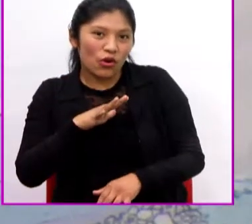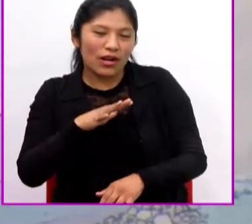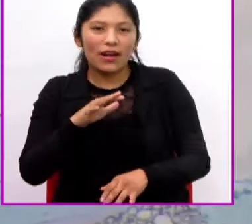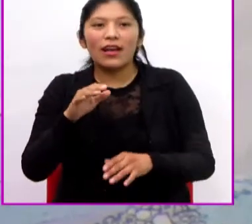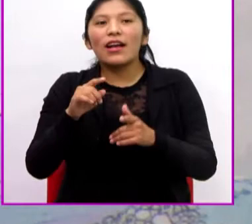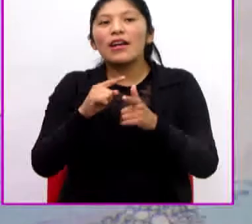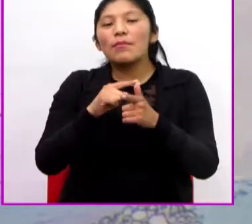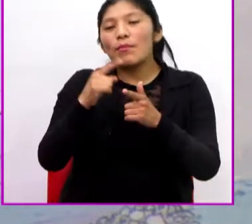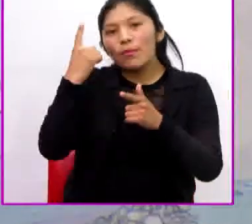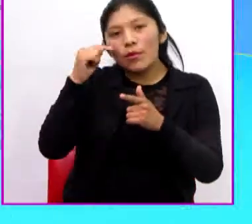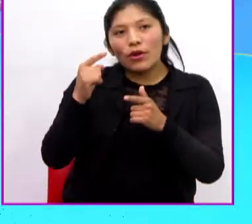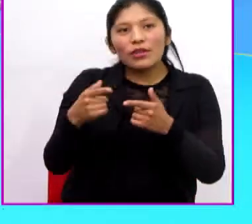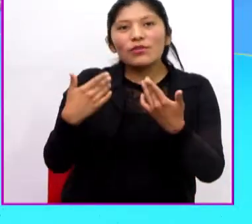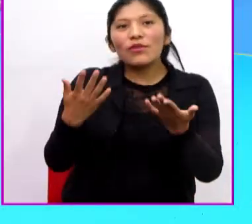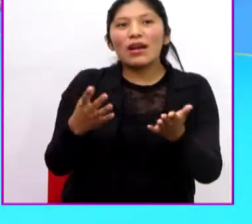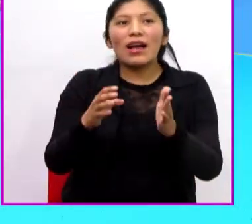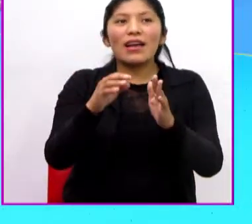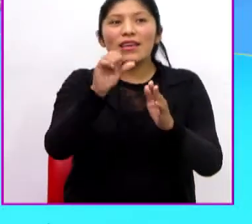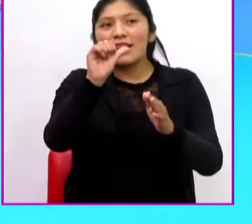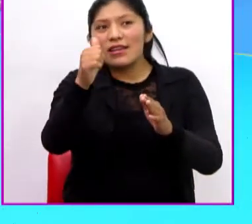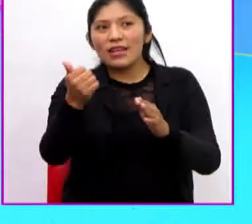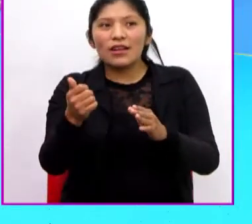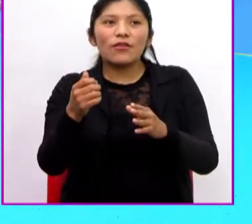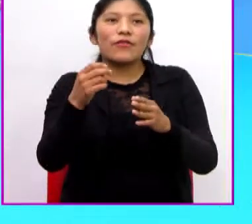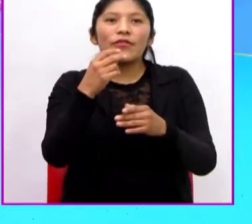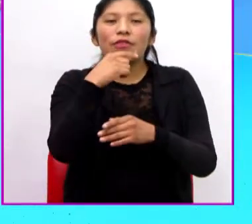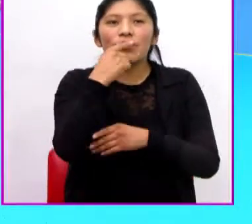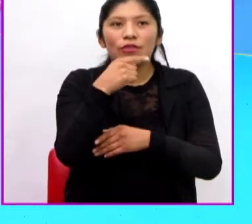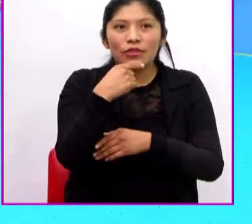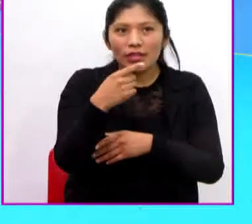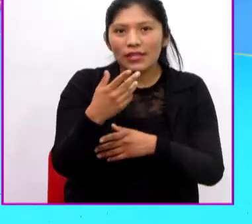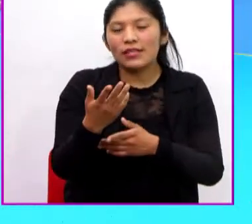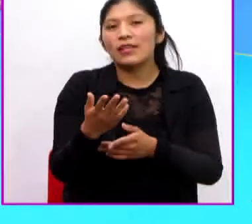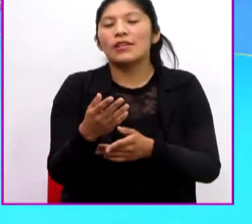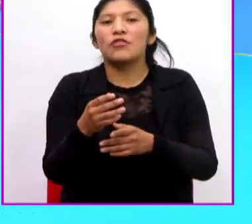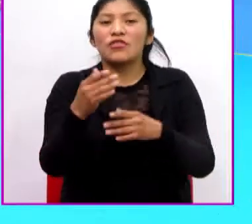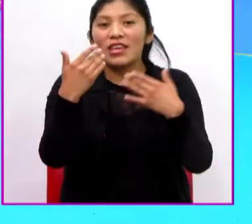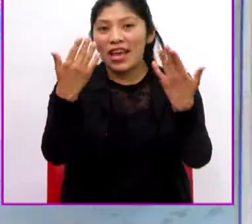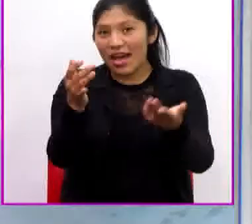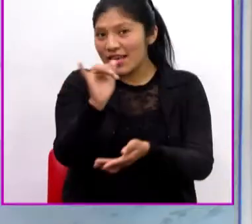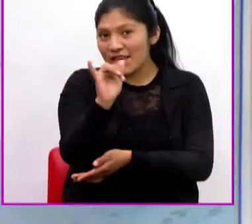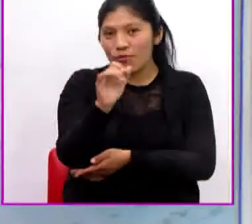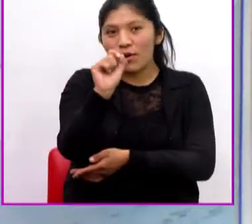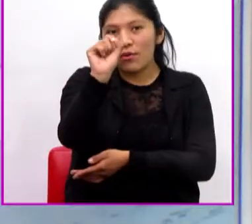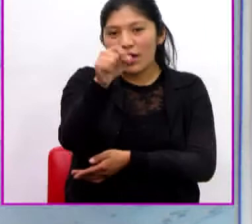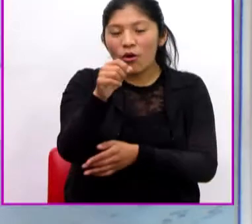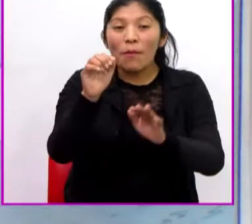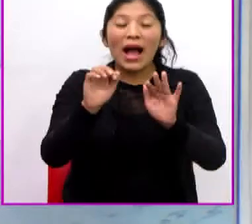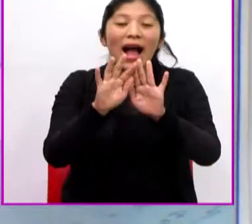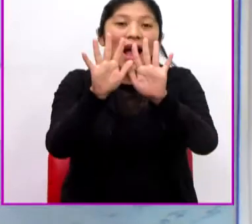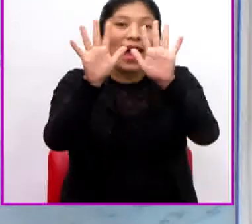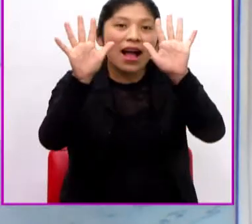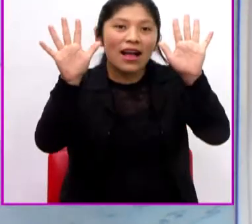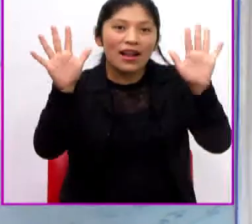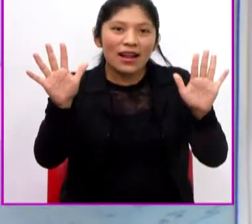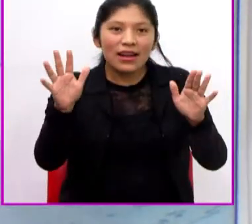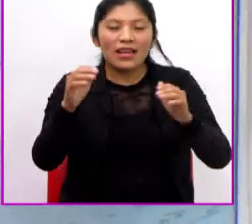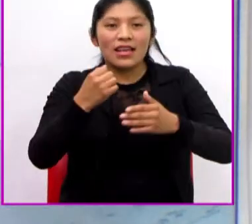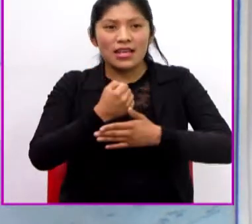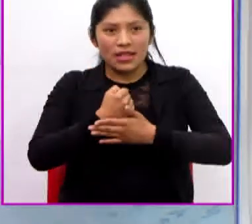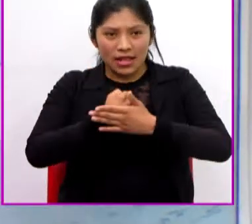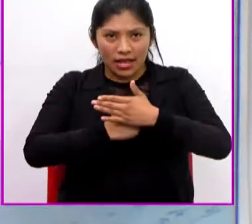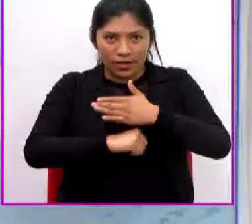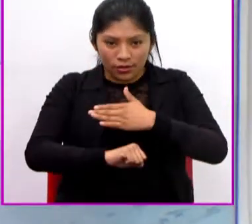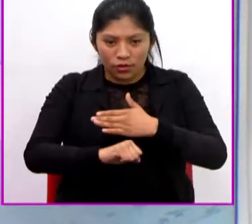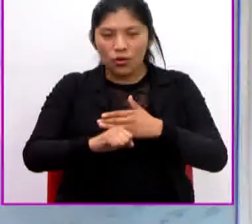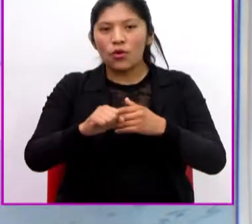En la viñeta número dos, vemos en el último cuadrito que hay una coma aclarativa. Dice, nació en la propiedad de los